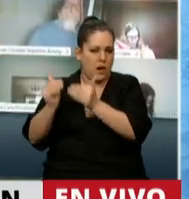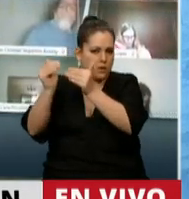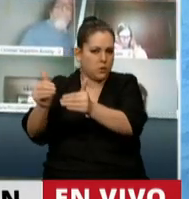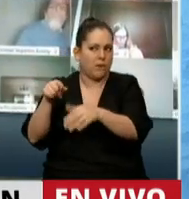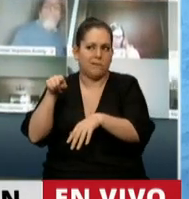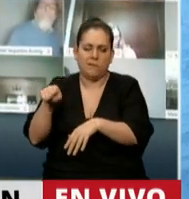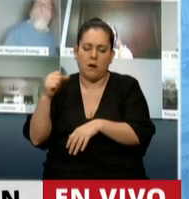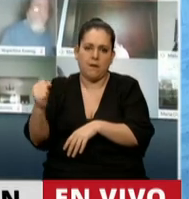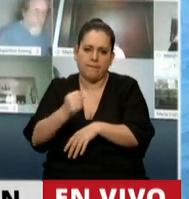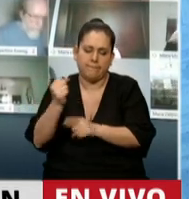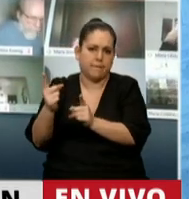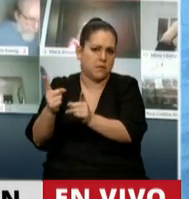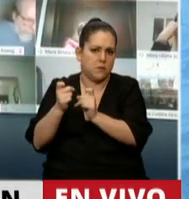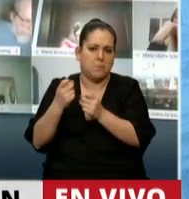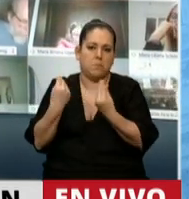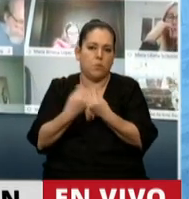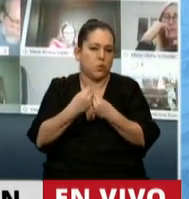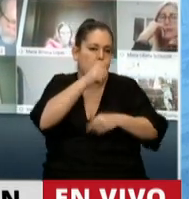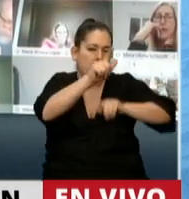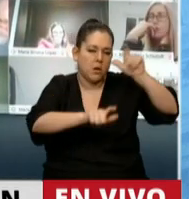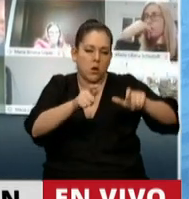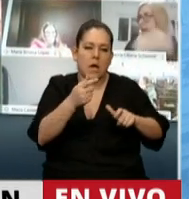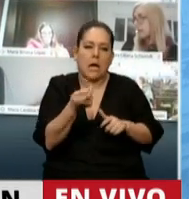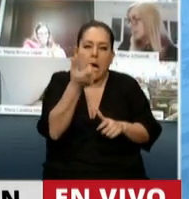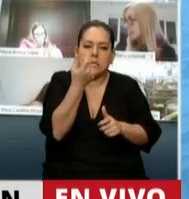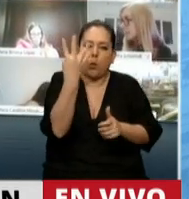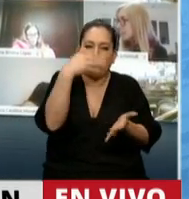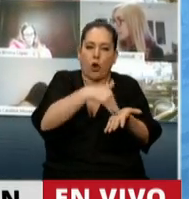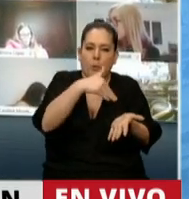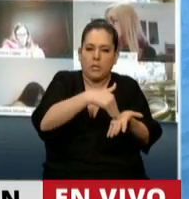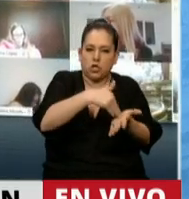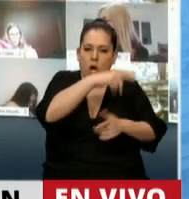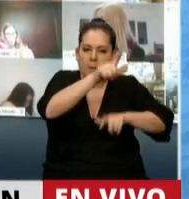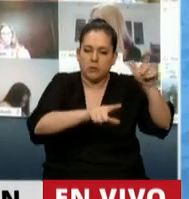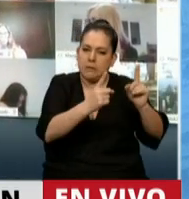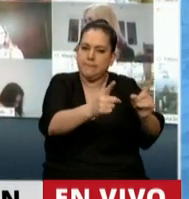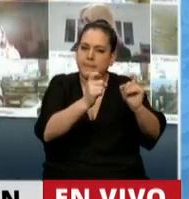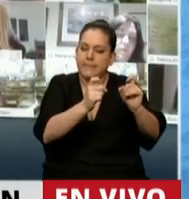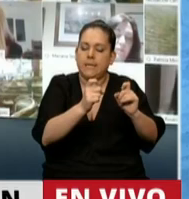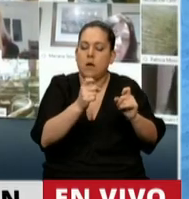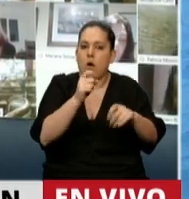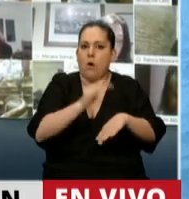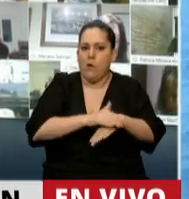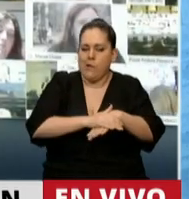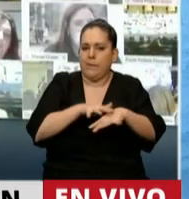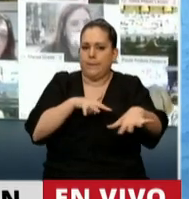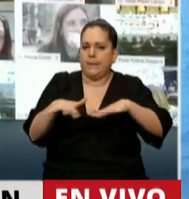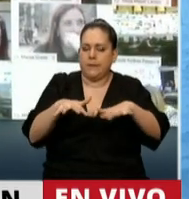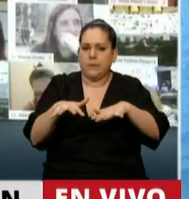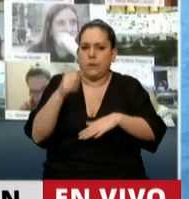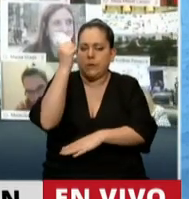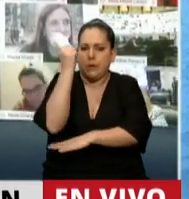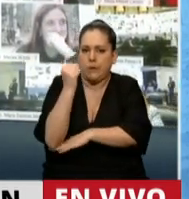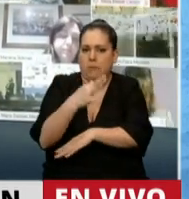necesaria para muchísimos contribuyentes, casi 4 millones, como dijo usted, producto de la crisis económica y obviamente también